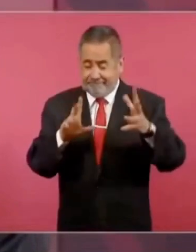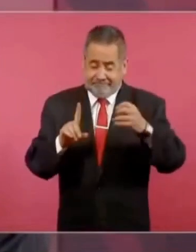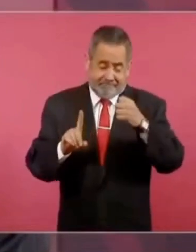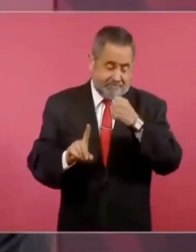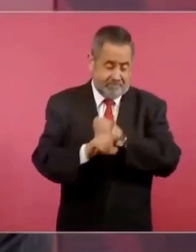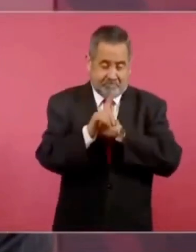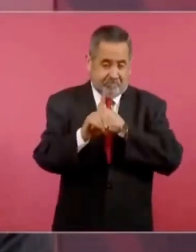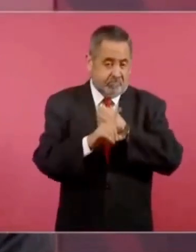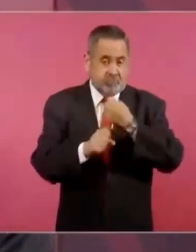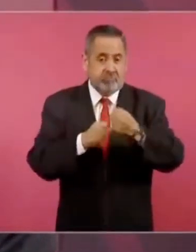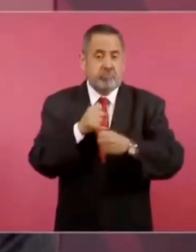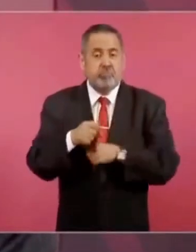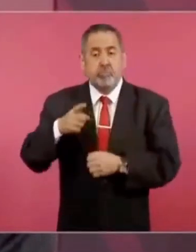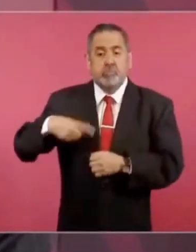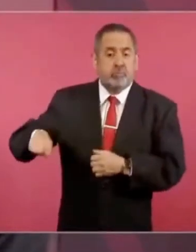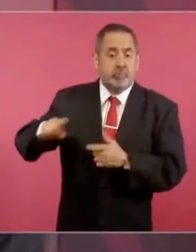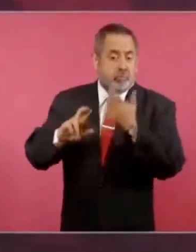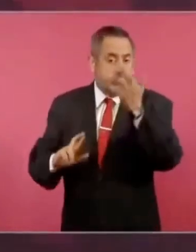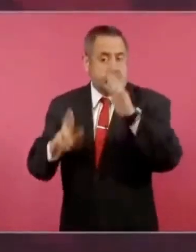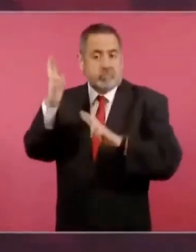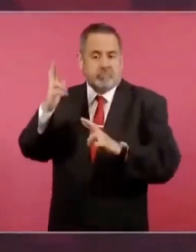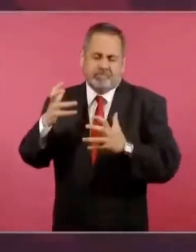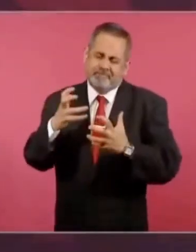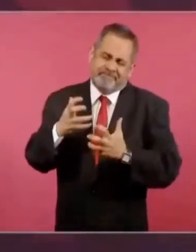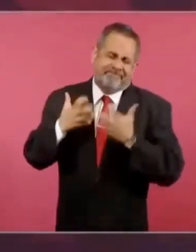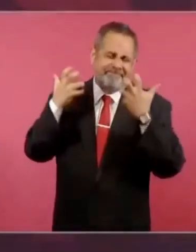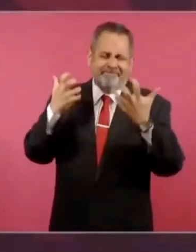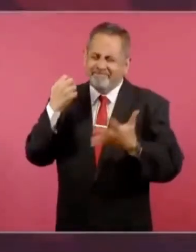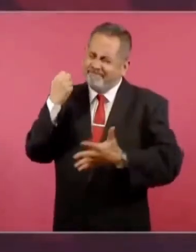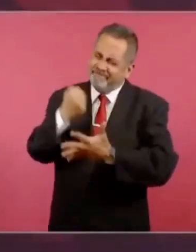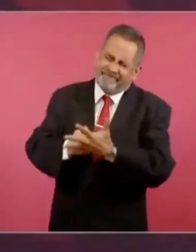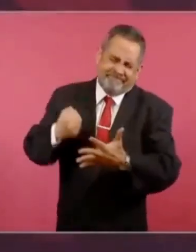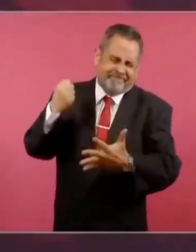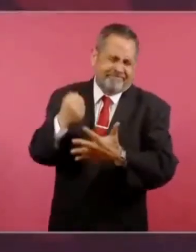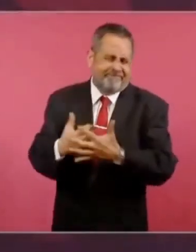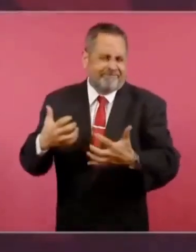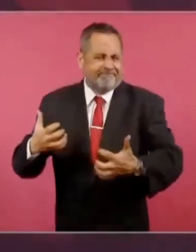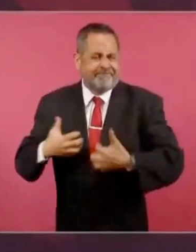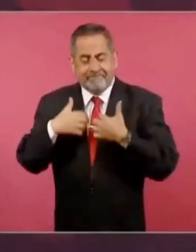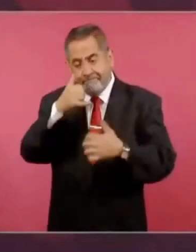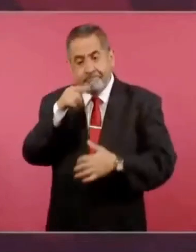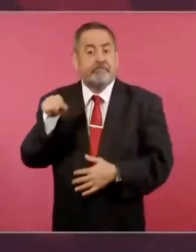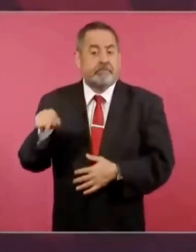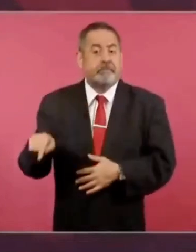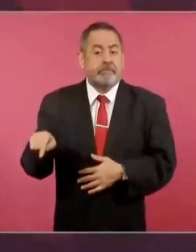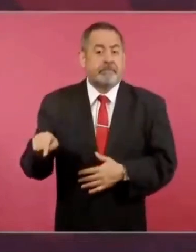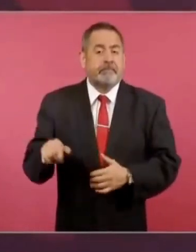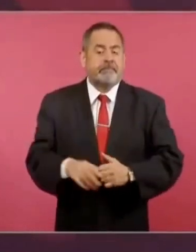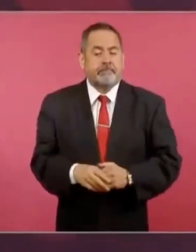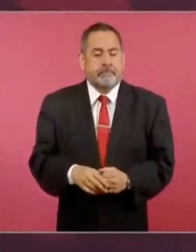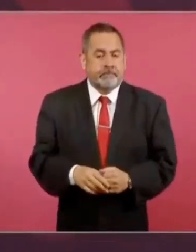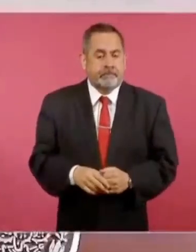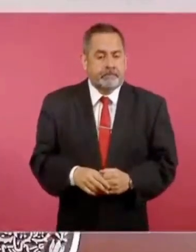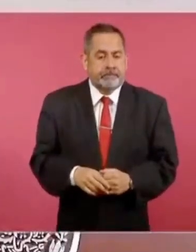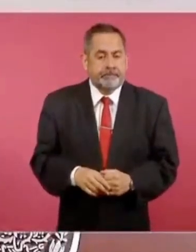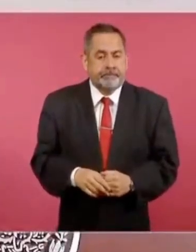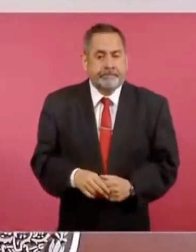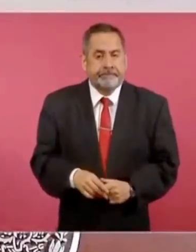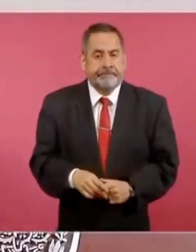del movimiento revolucionario y de ese